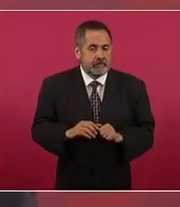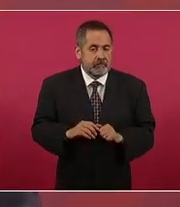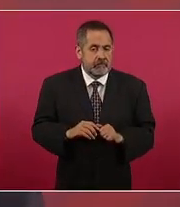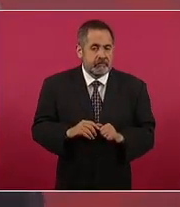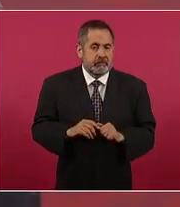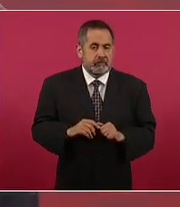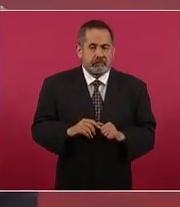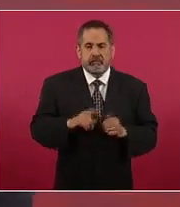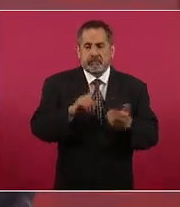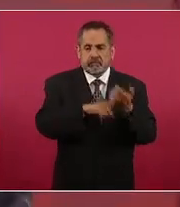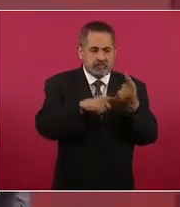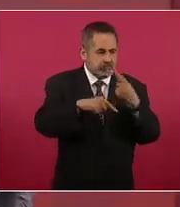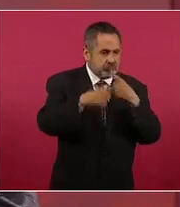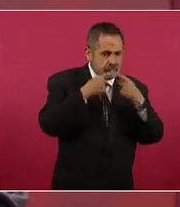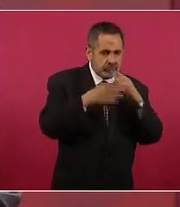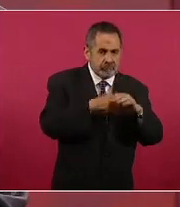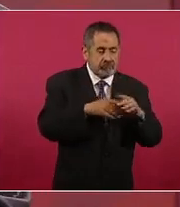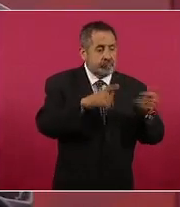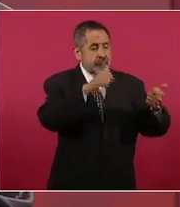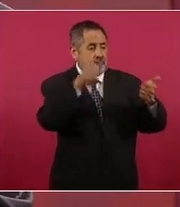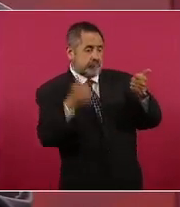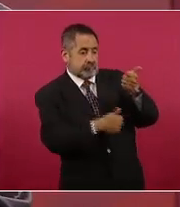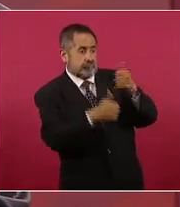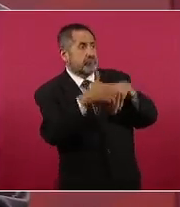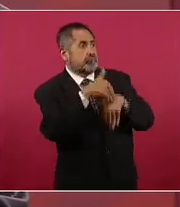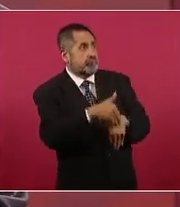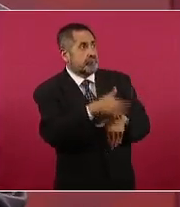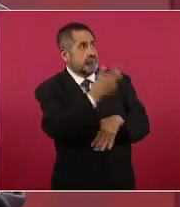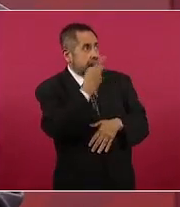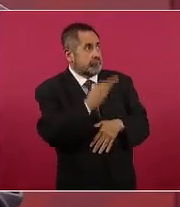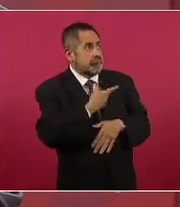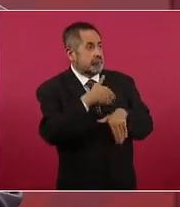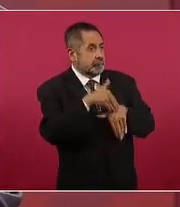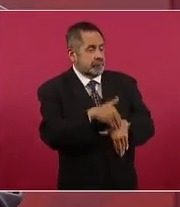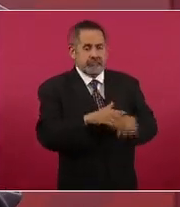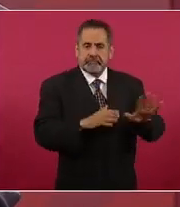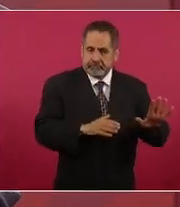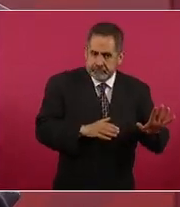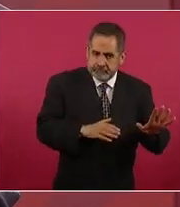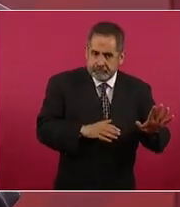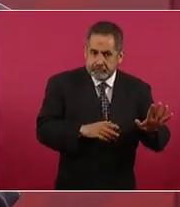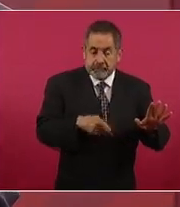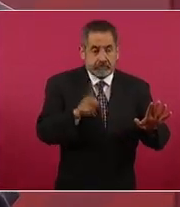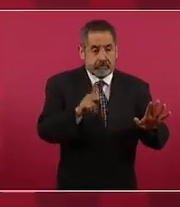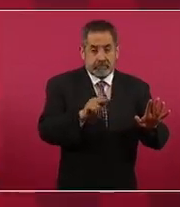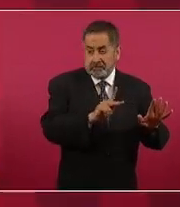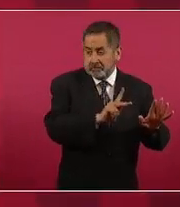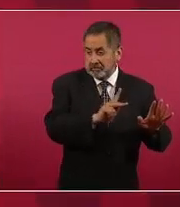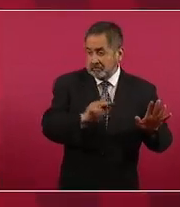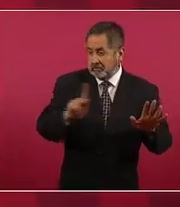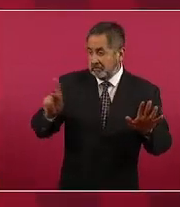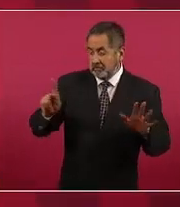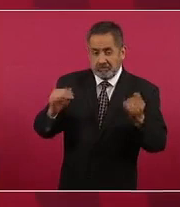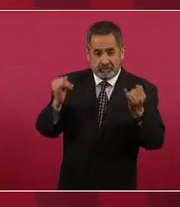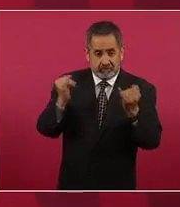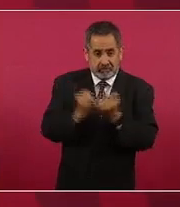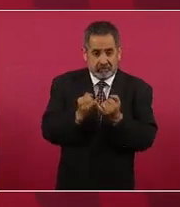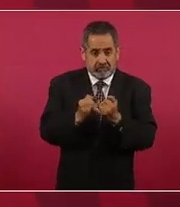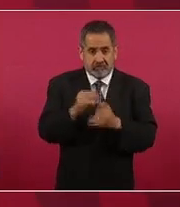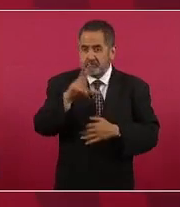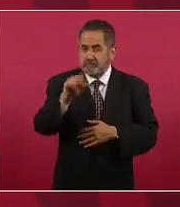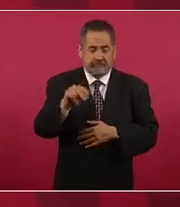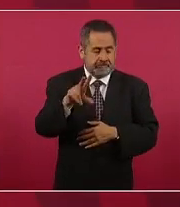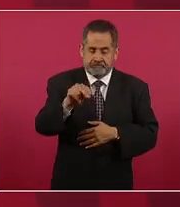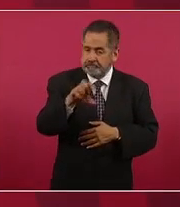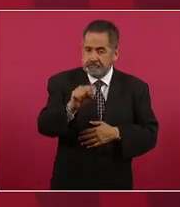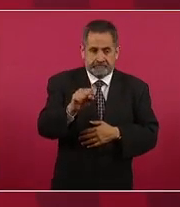están al servicio del régimen pero esto no es lo que sucede con la